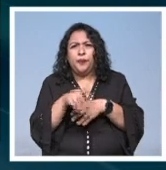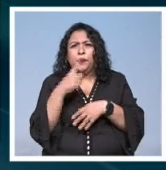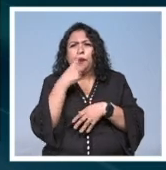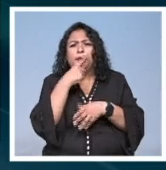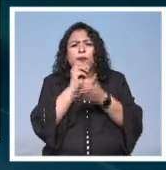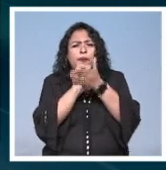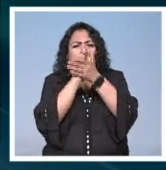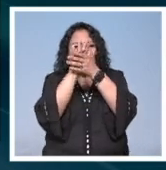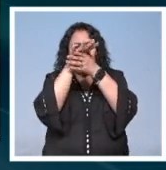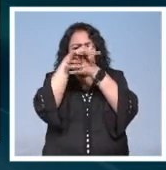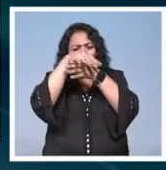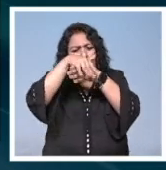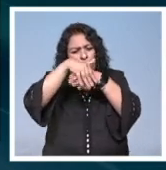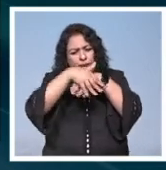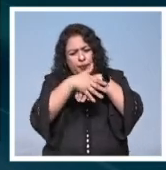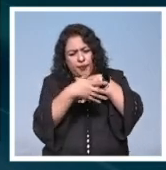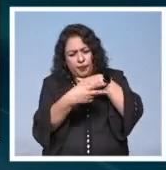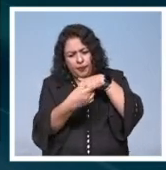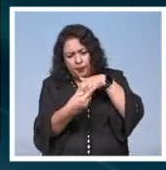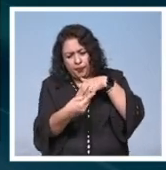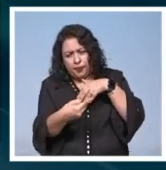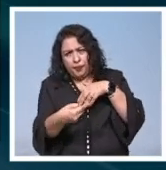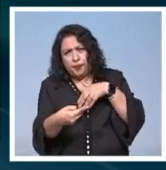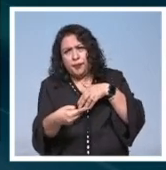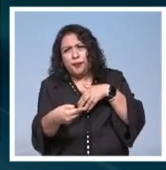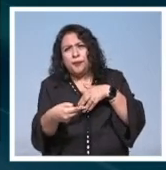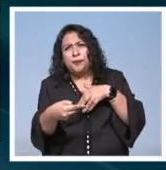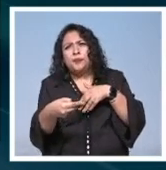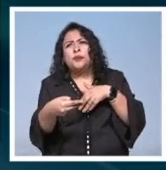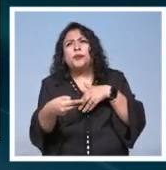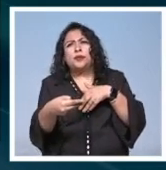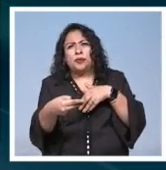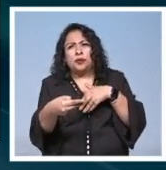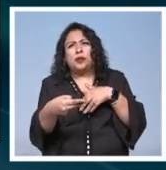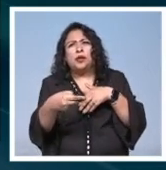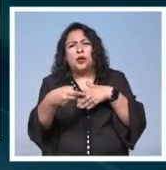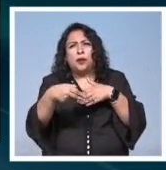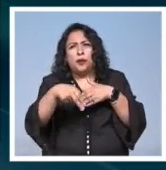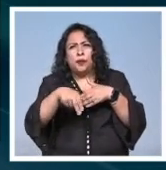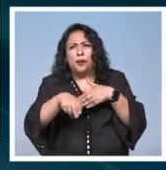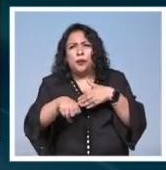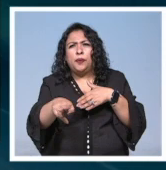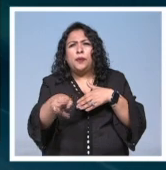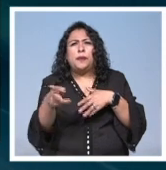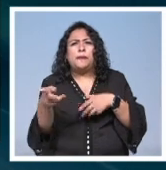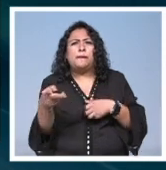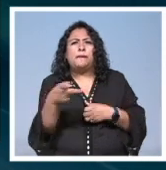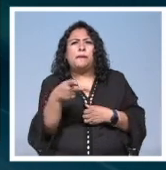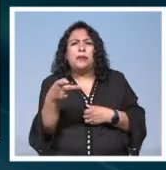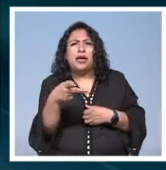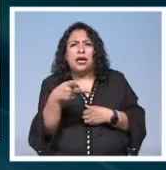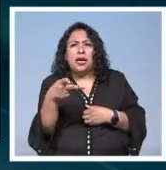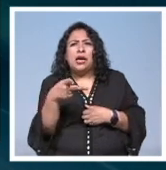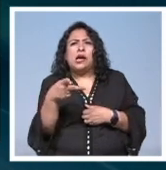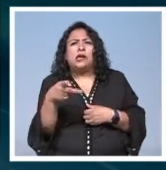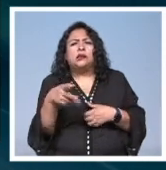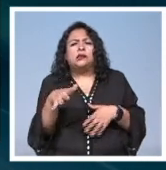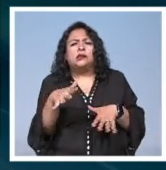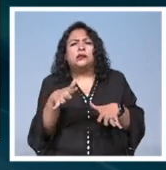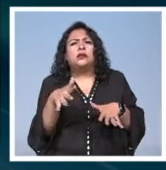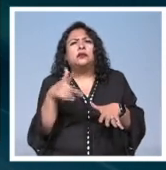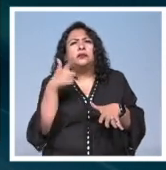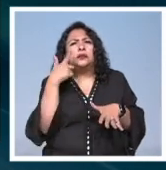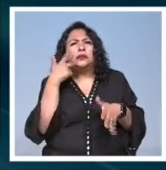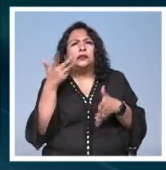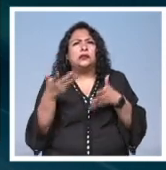volcán desfallo resbalo entre tus piernas tiemblo ante la